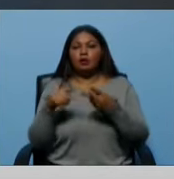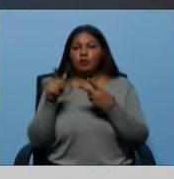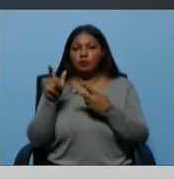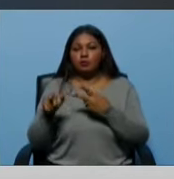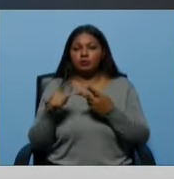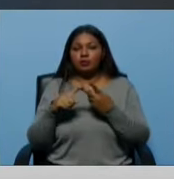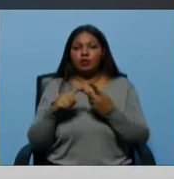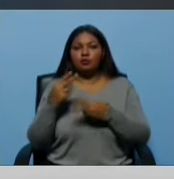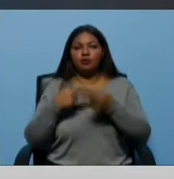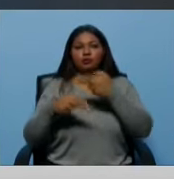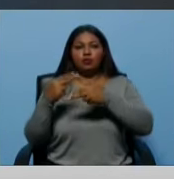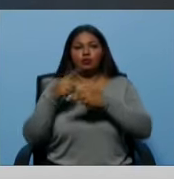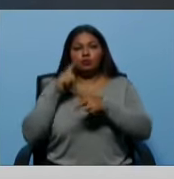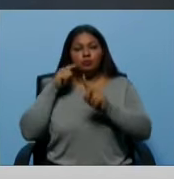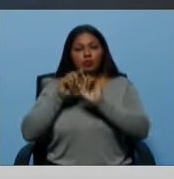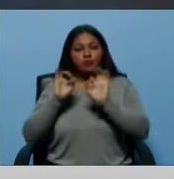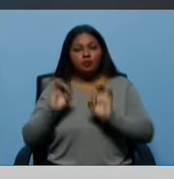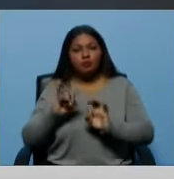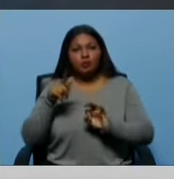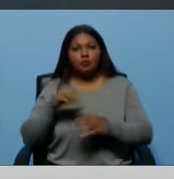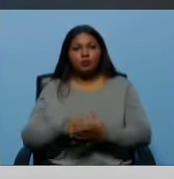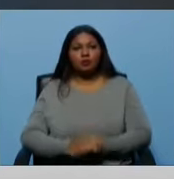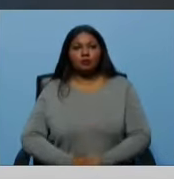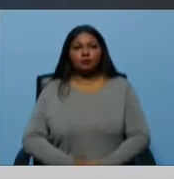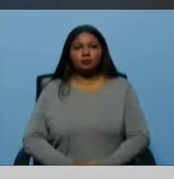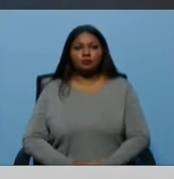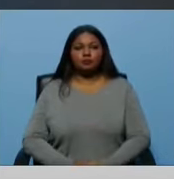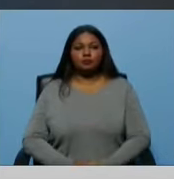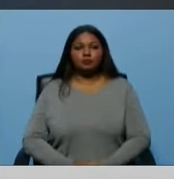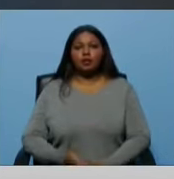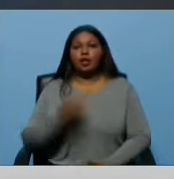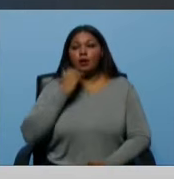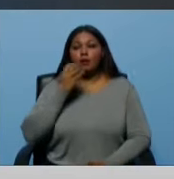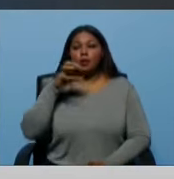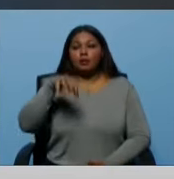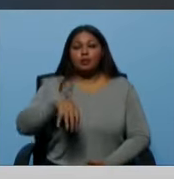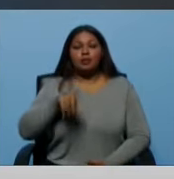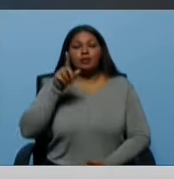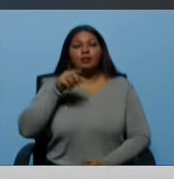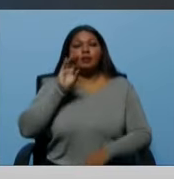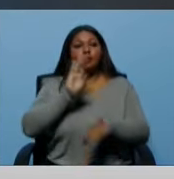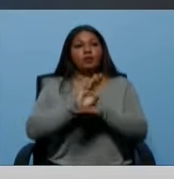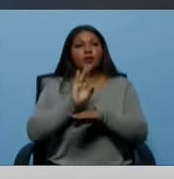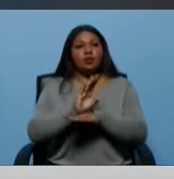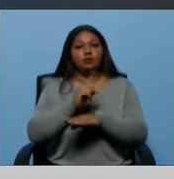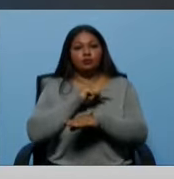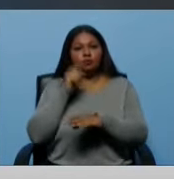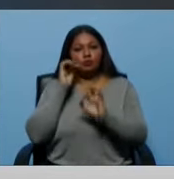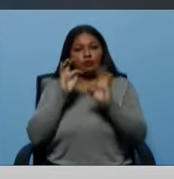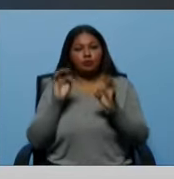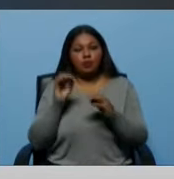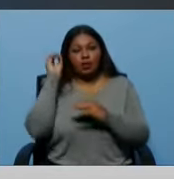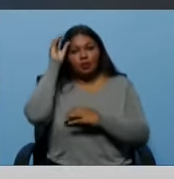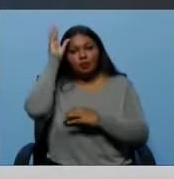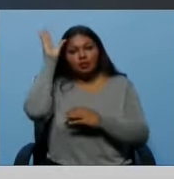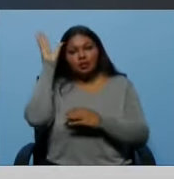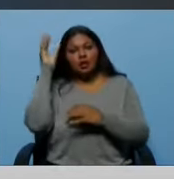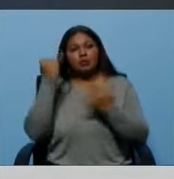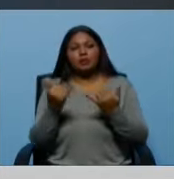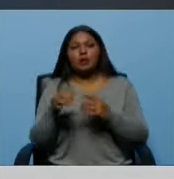construido a través de estas plataformas, que eso es algo que los estados tienen que proteger a los ciudadanos en su capacidad de